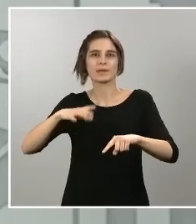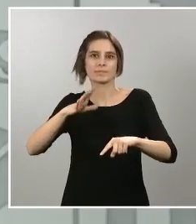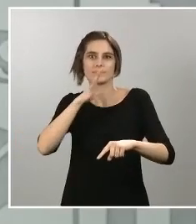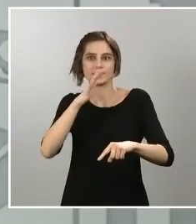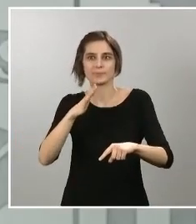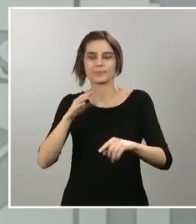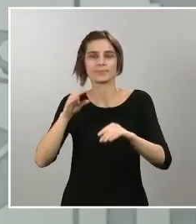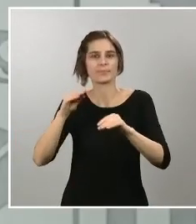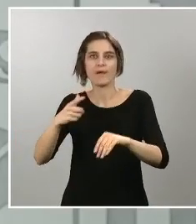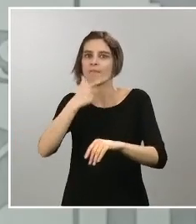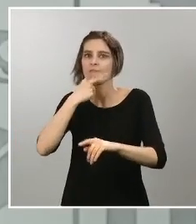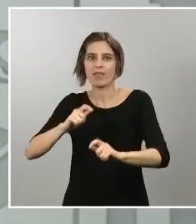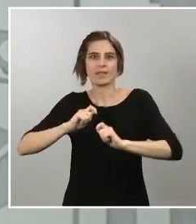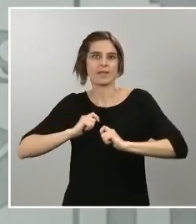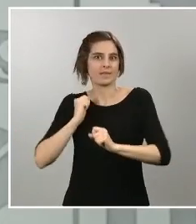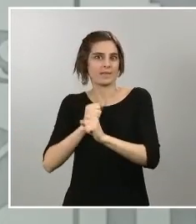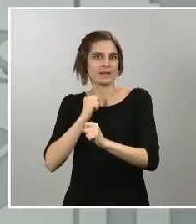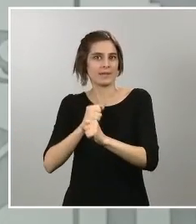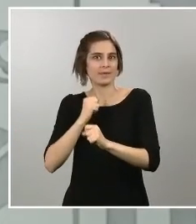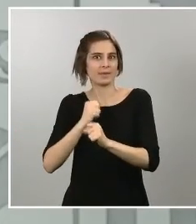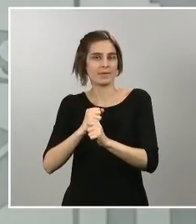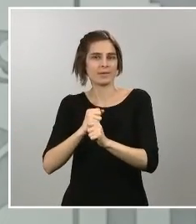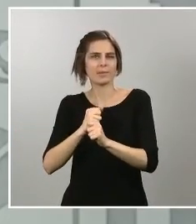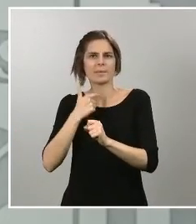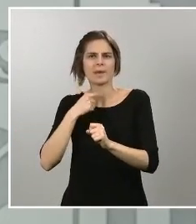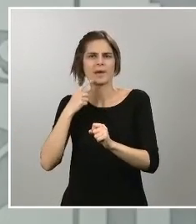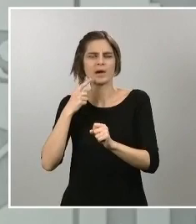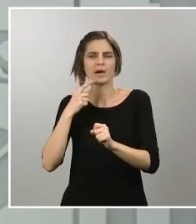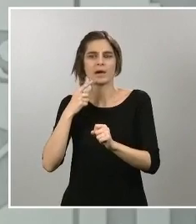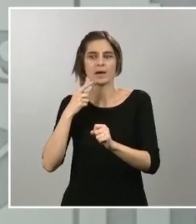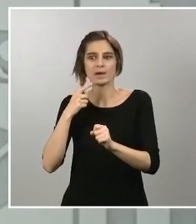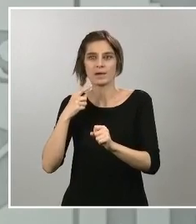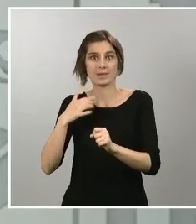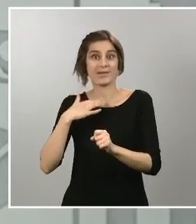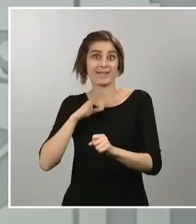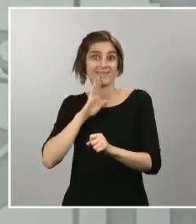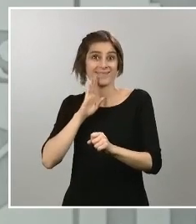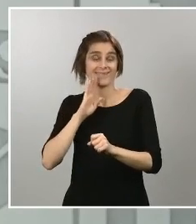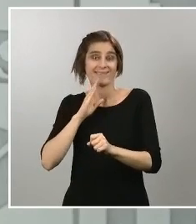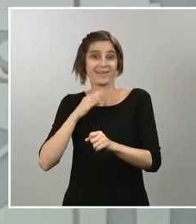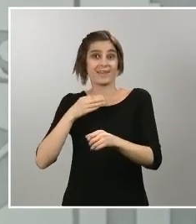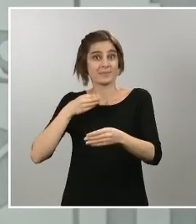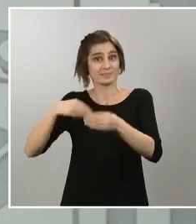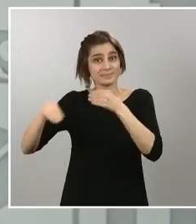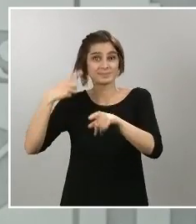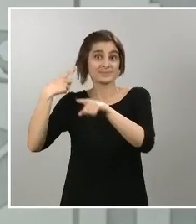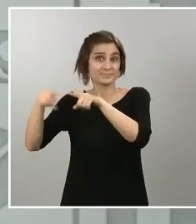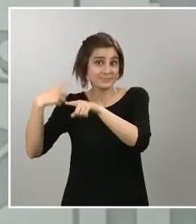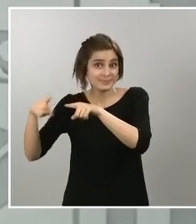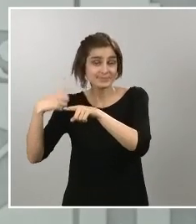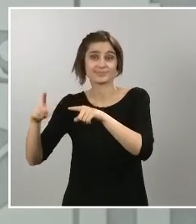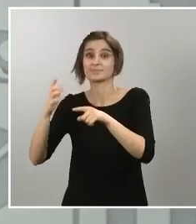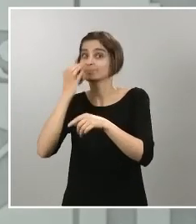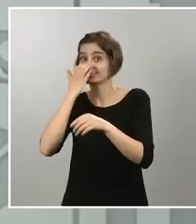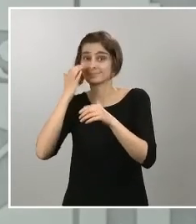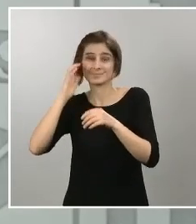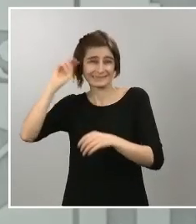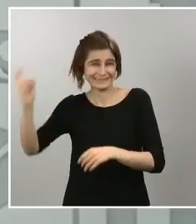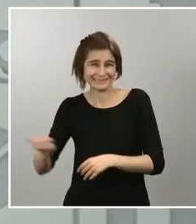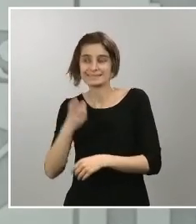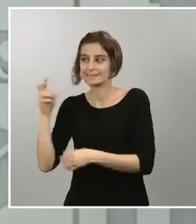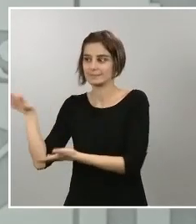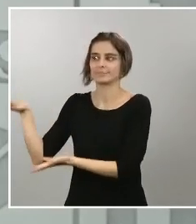para que no haya ningún problema para la llegada de ese material y para que los trabajadores de los servicios esenciales puedan